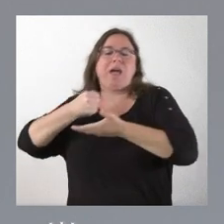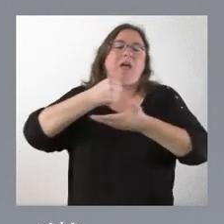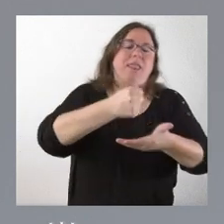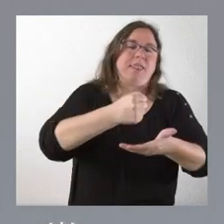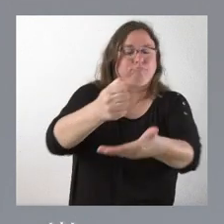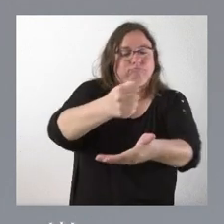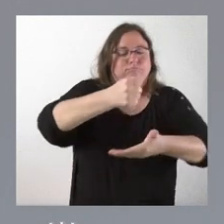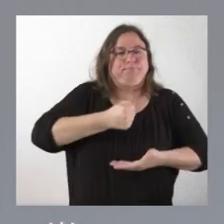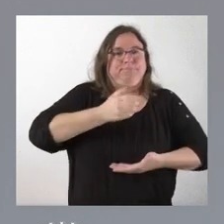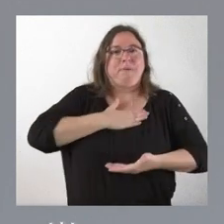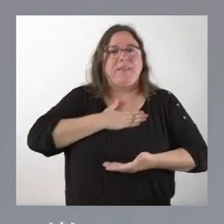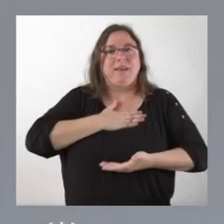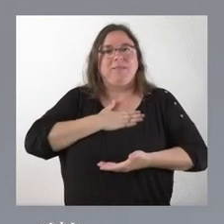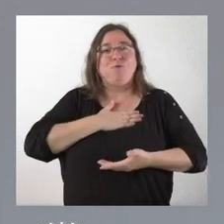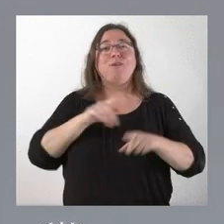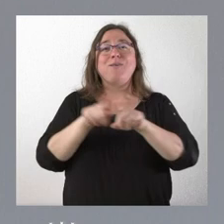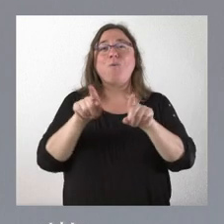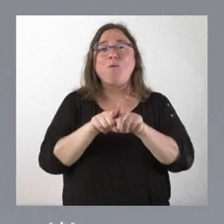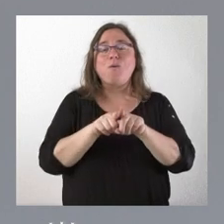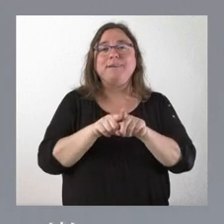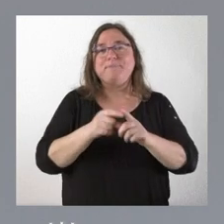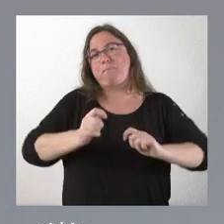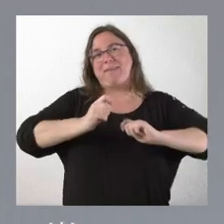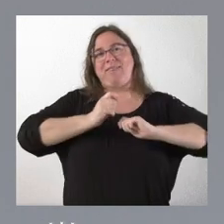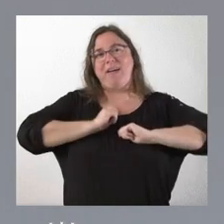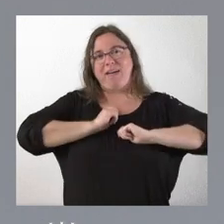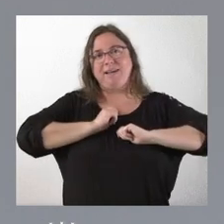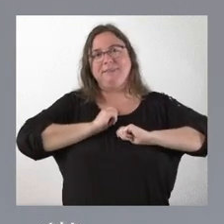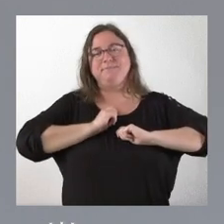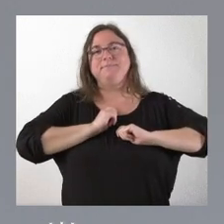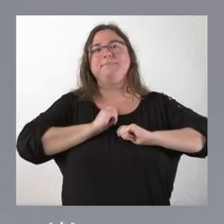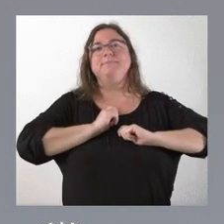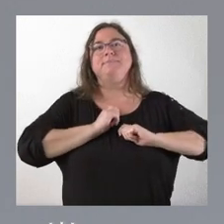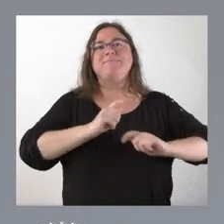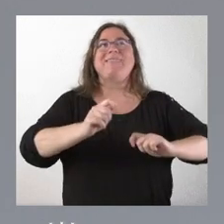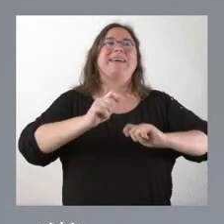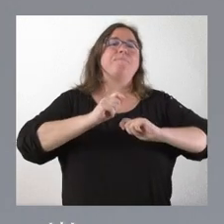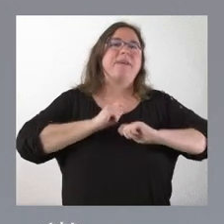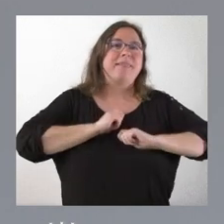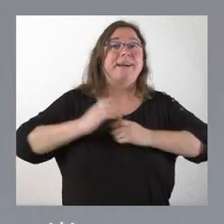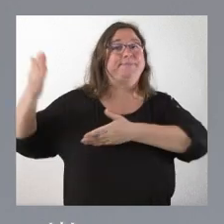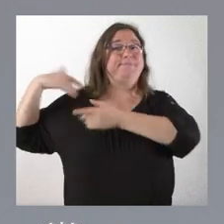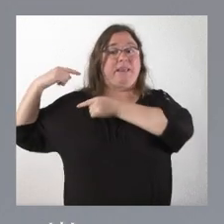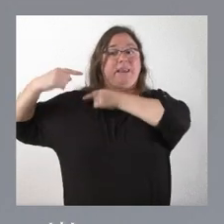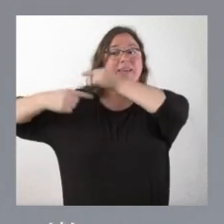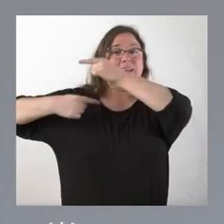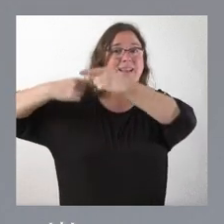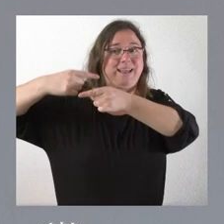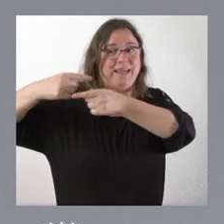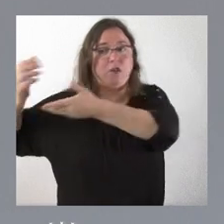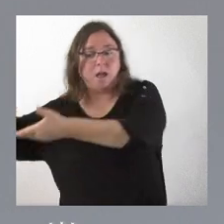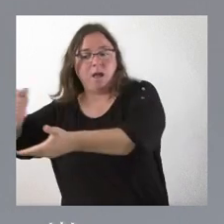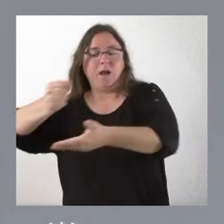que nos han generado, que nos han dejado las generaciones anteriores, un legado muy